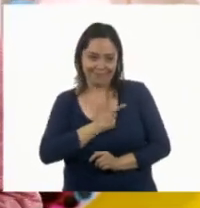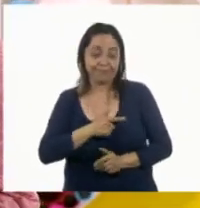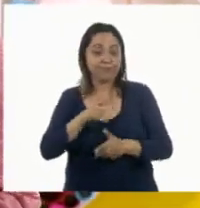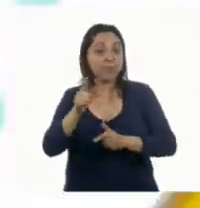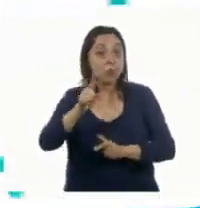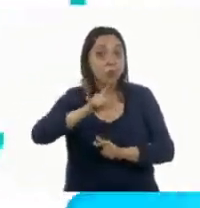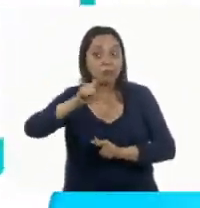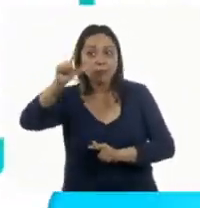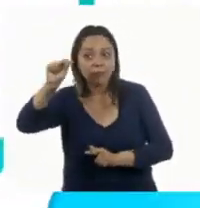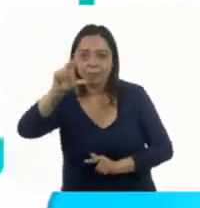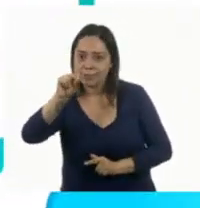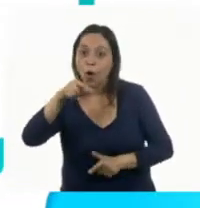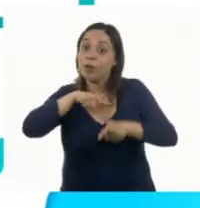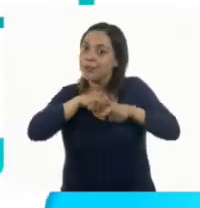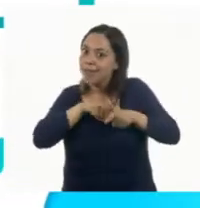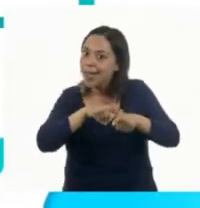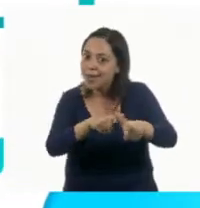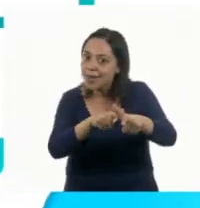en Casa 2.